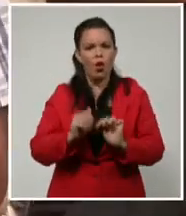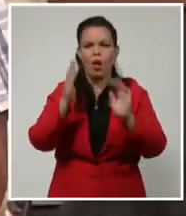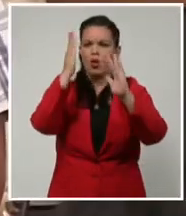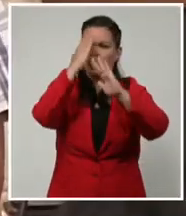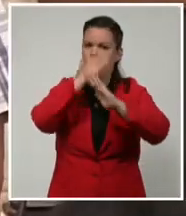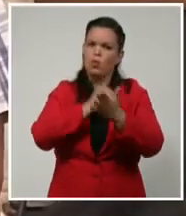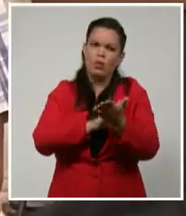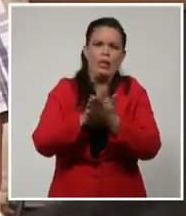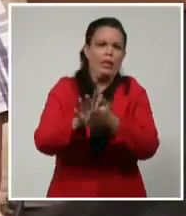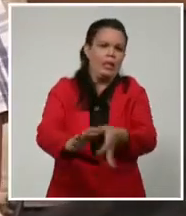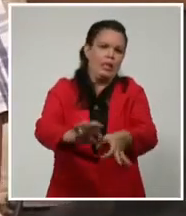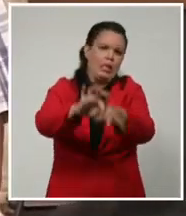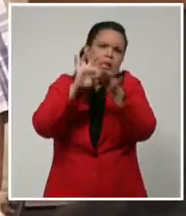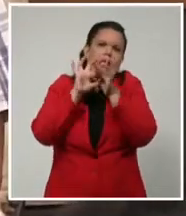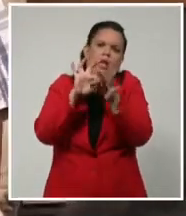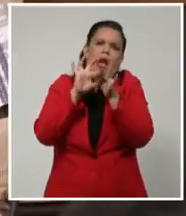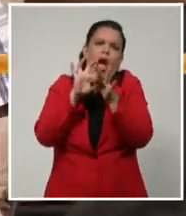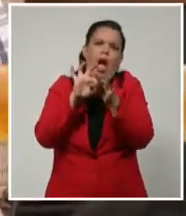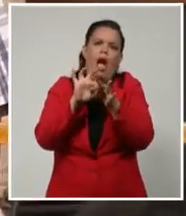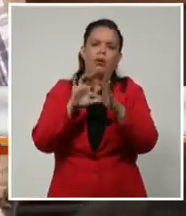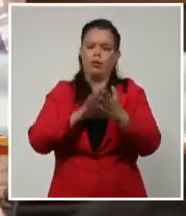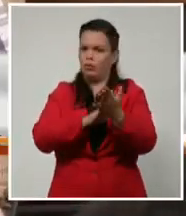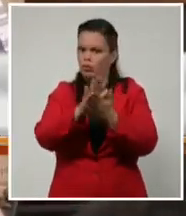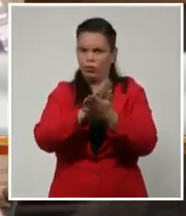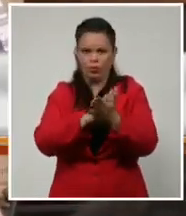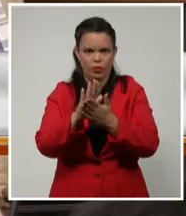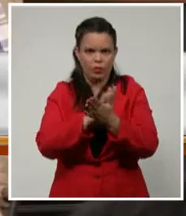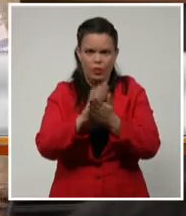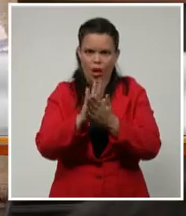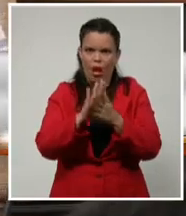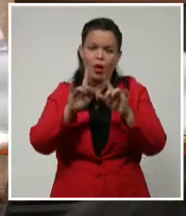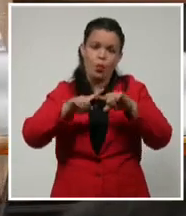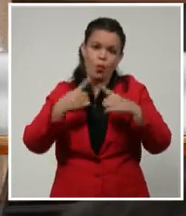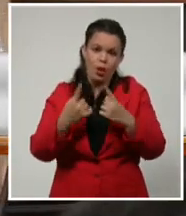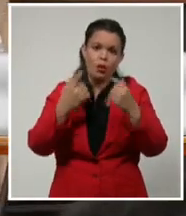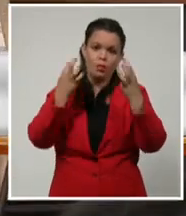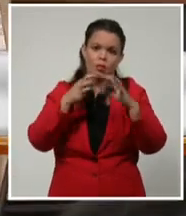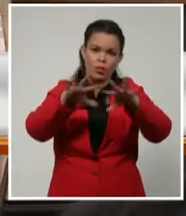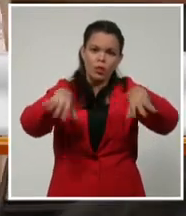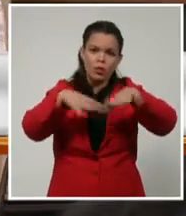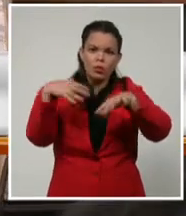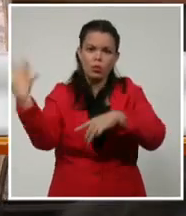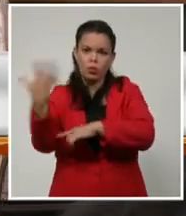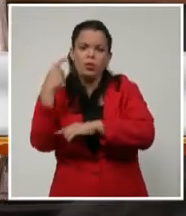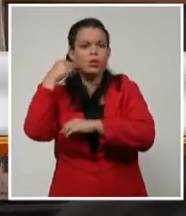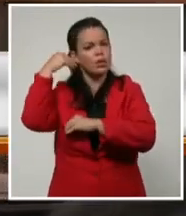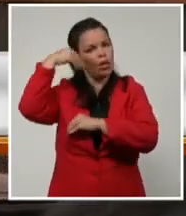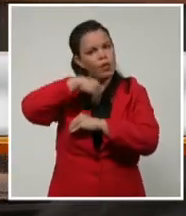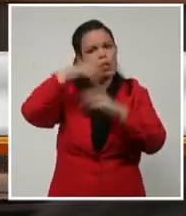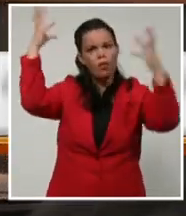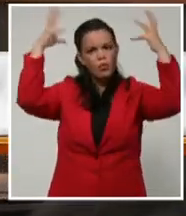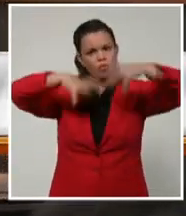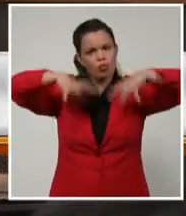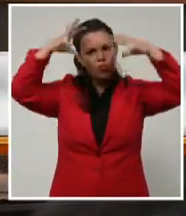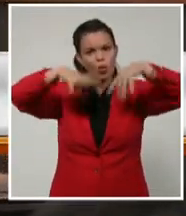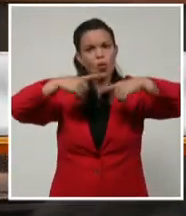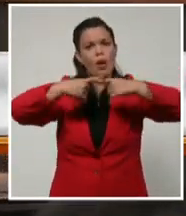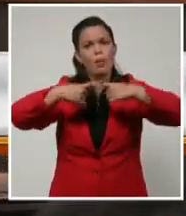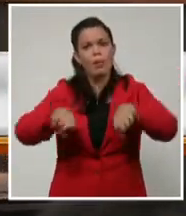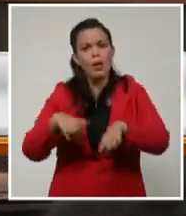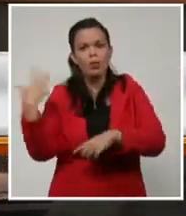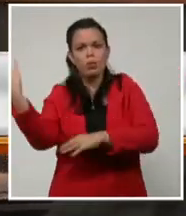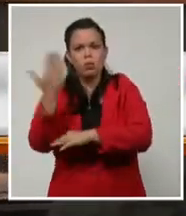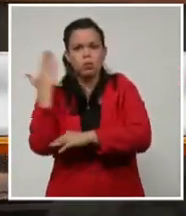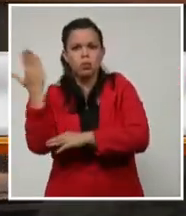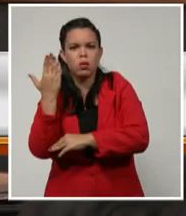esperábamos por la envergadura de lo que se planteaba, sobre todo con intensa lluvia, también esto se movió más al